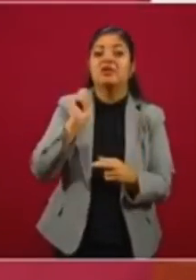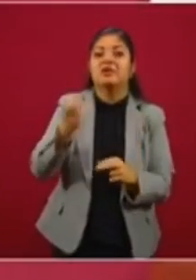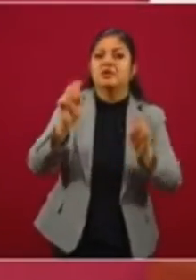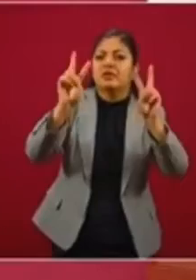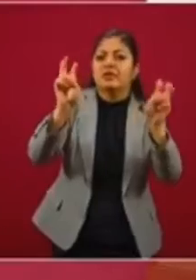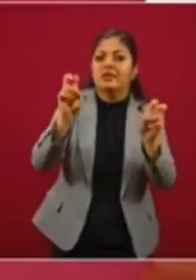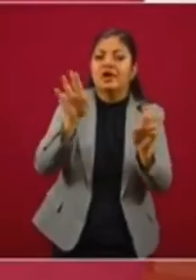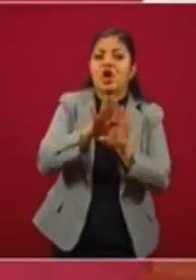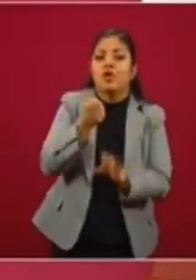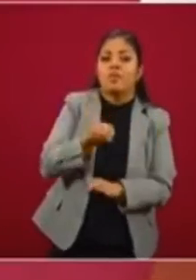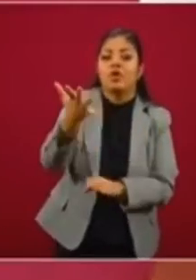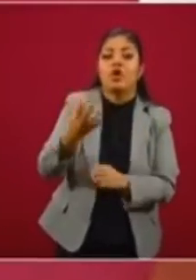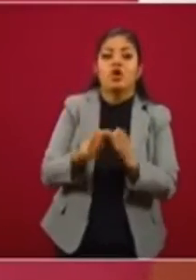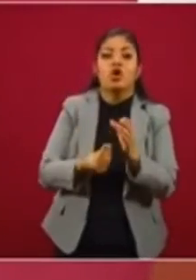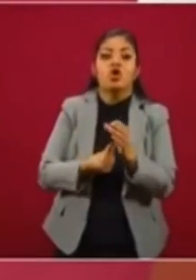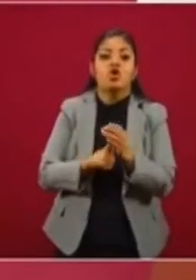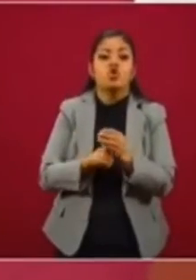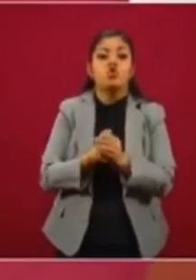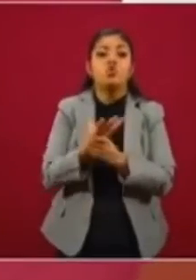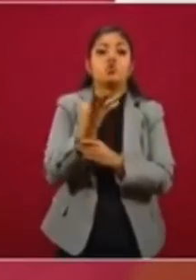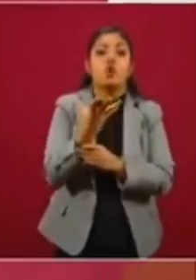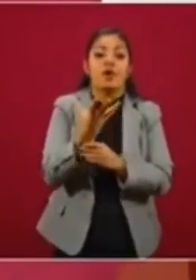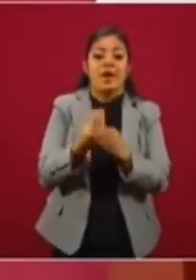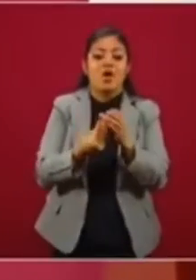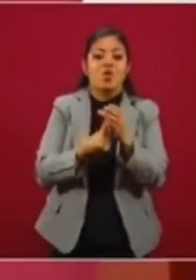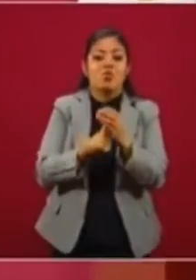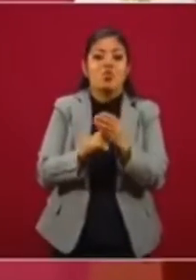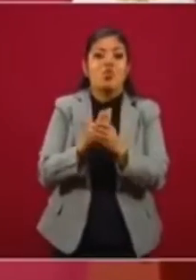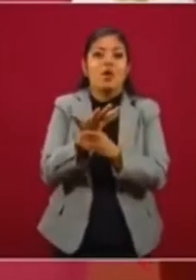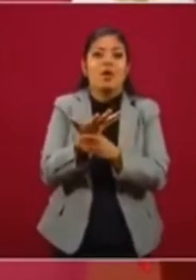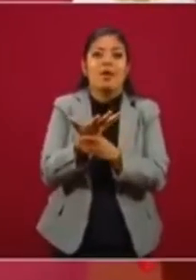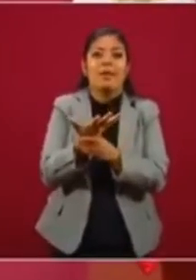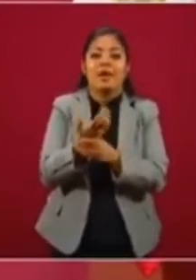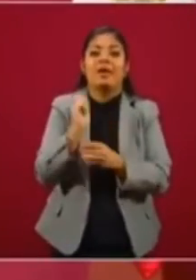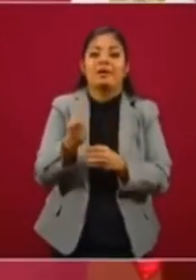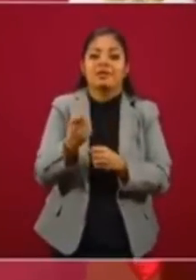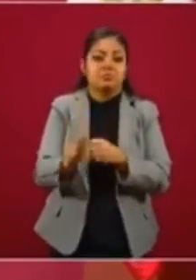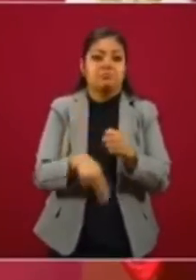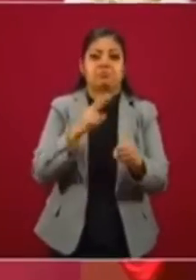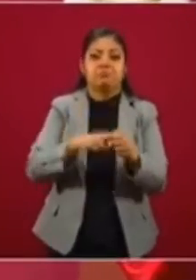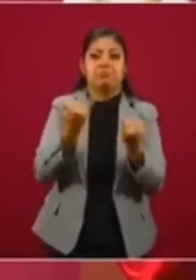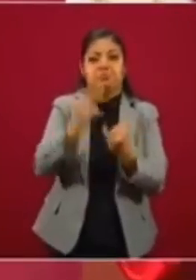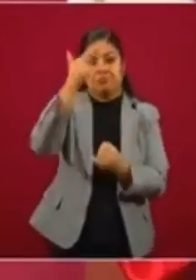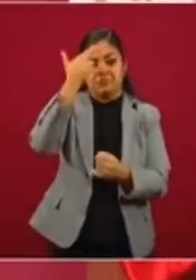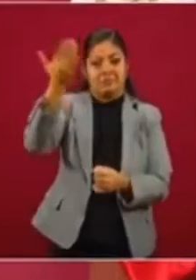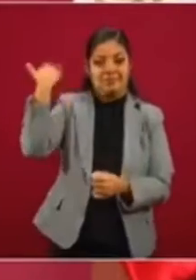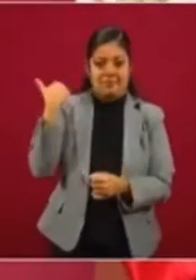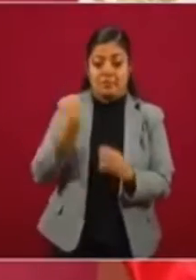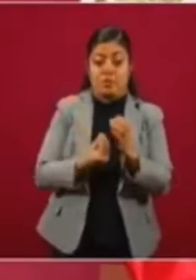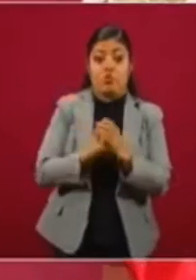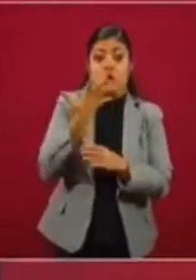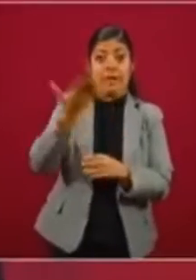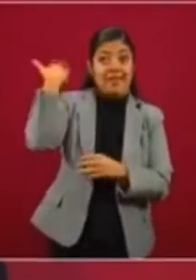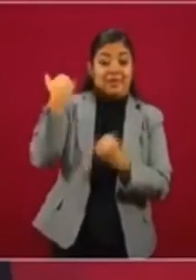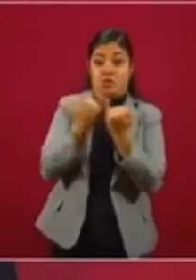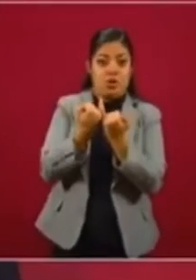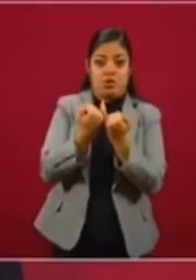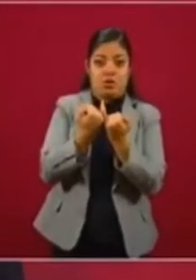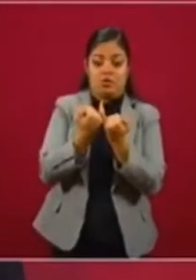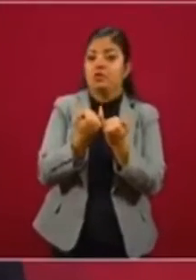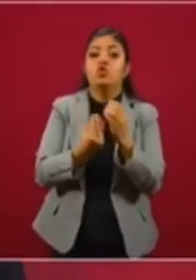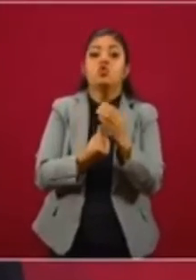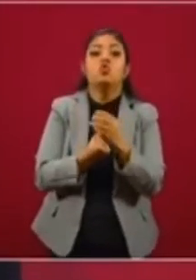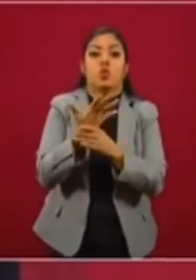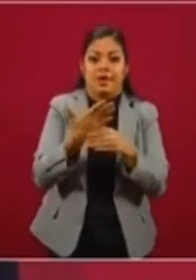normalidad, nueva normalidad. No es el regreso a la